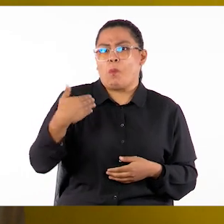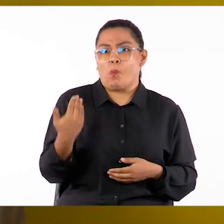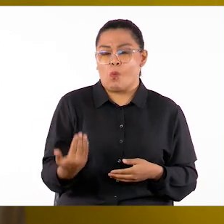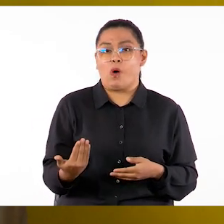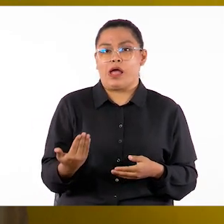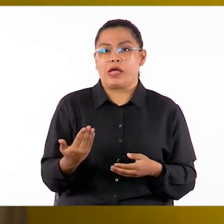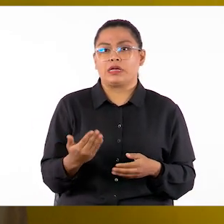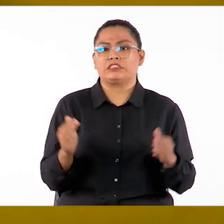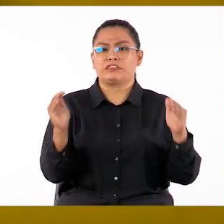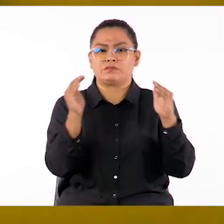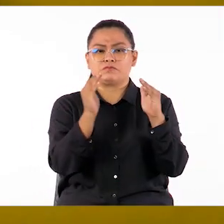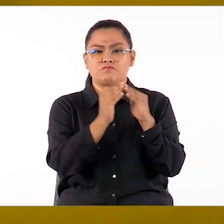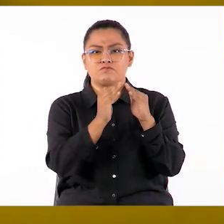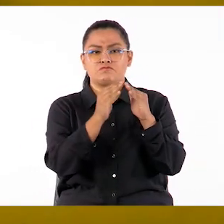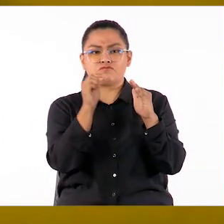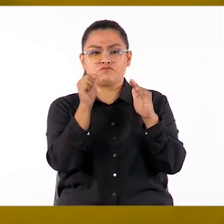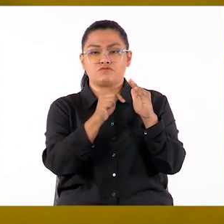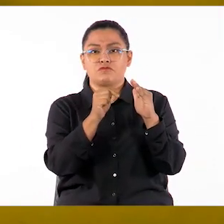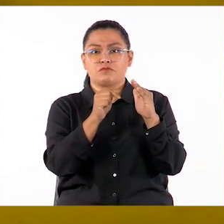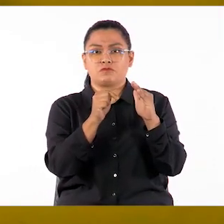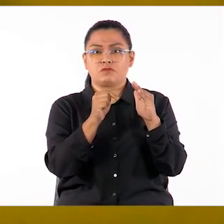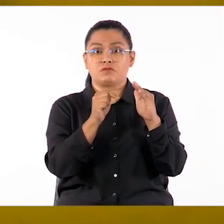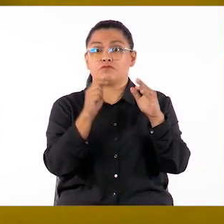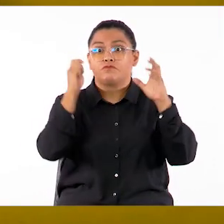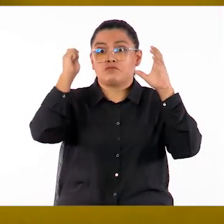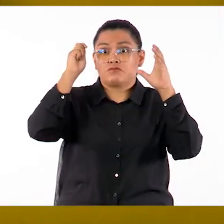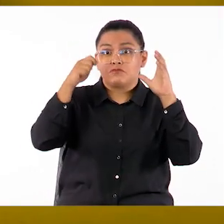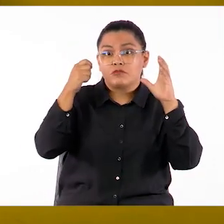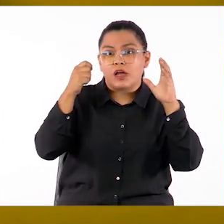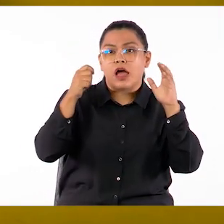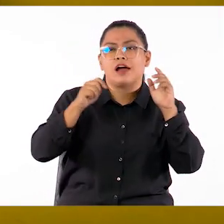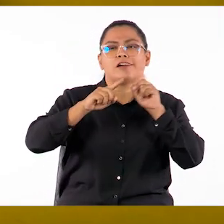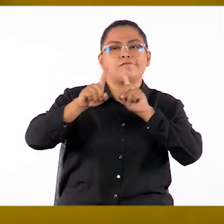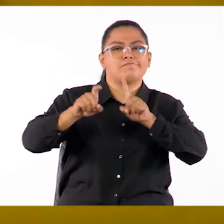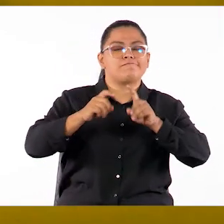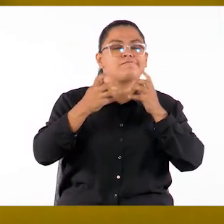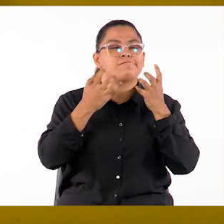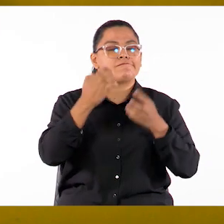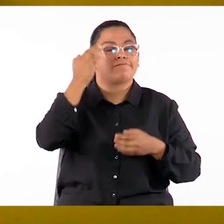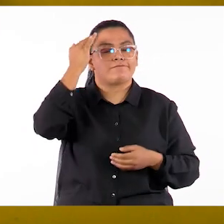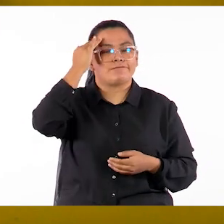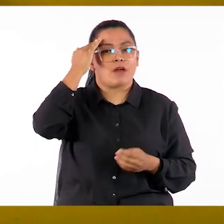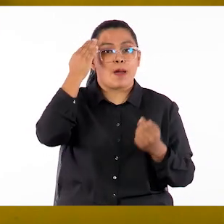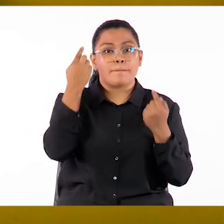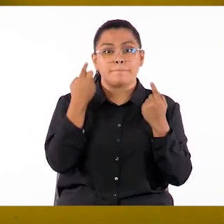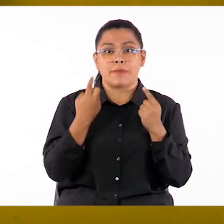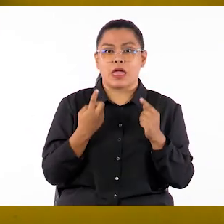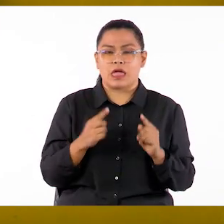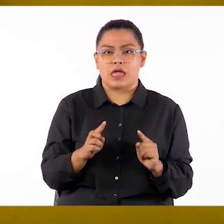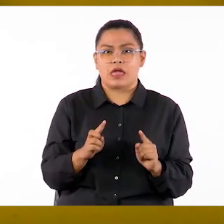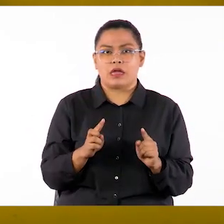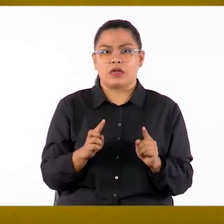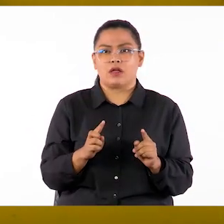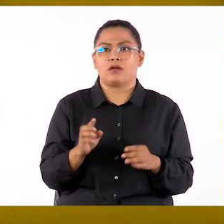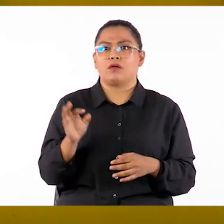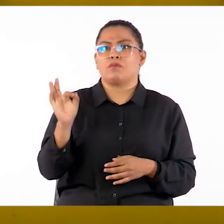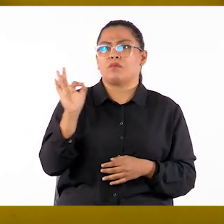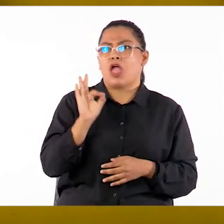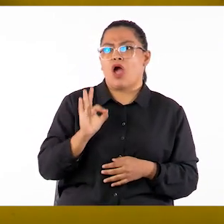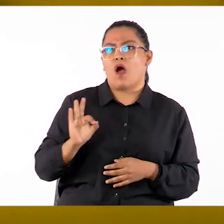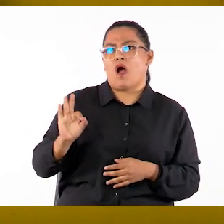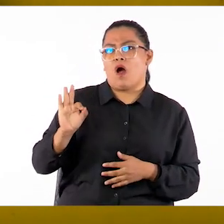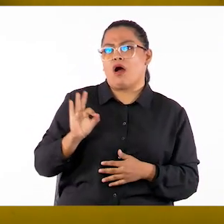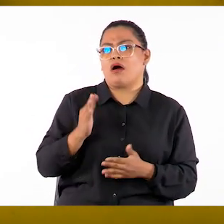todas estén en sus casas? Son muchas preguntas a tomar en cuenta, lo sé, pero no les parecería una mejor idea